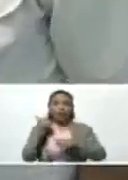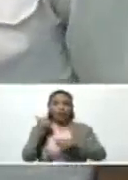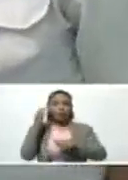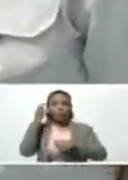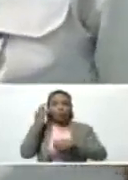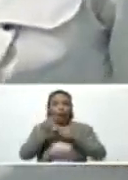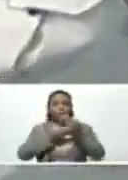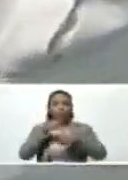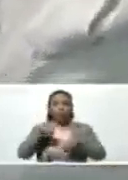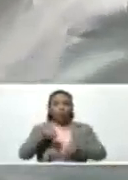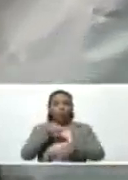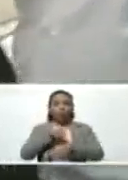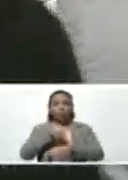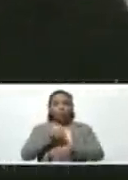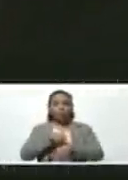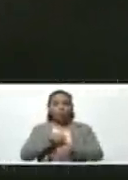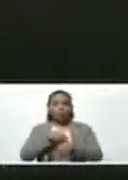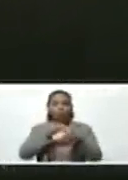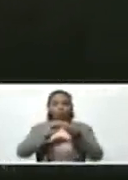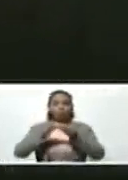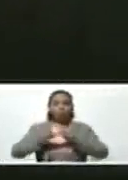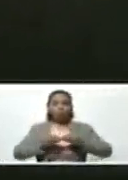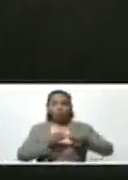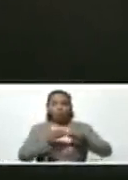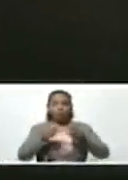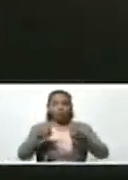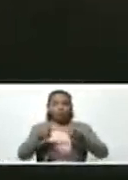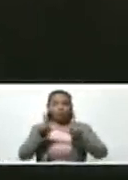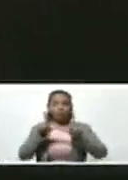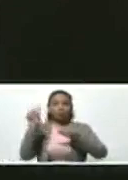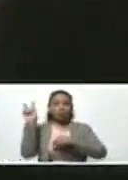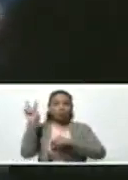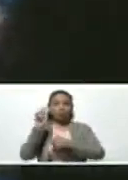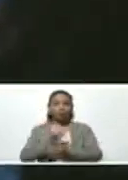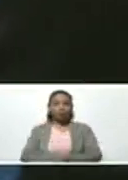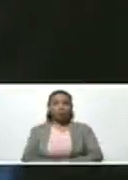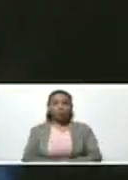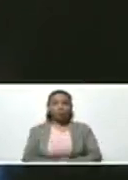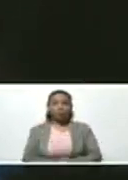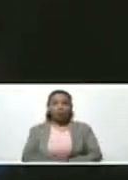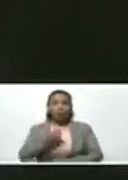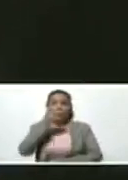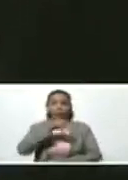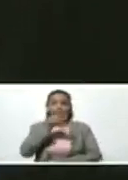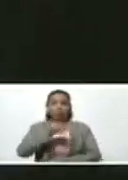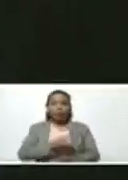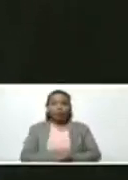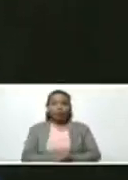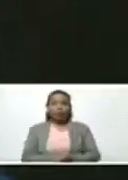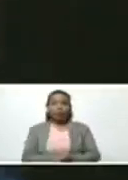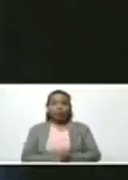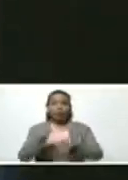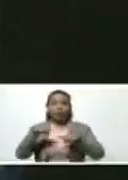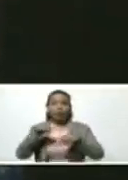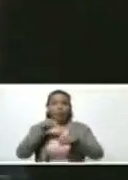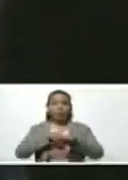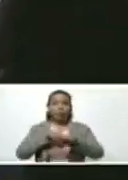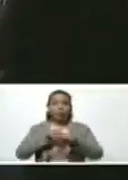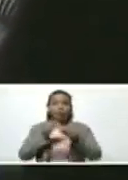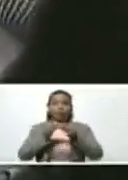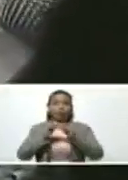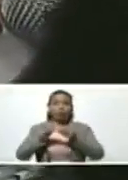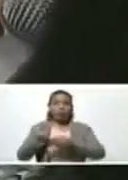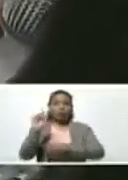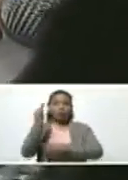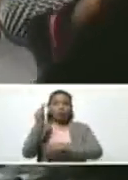en este momento en el ensamblaje de este modem venezolano. Buenas tardes. En este momento se le está instalando la